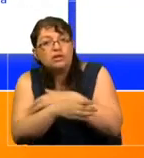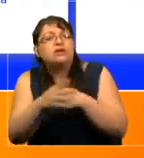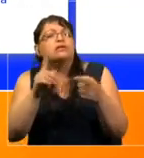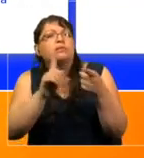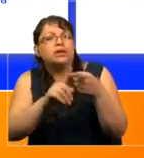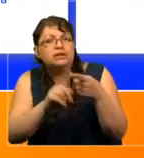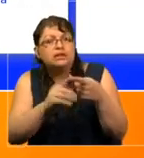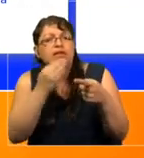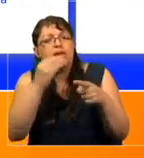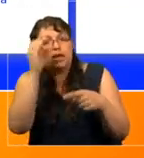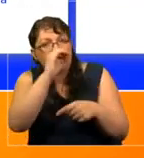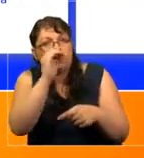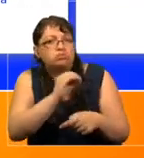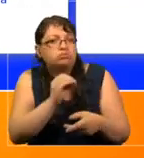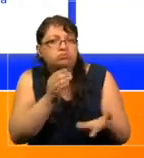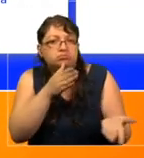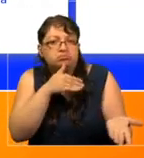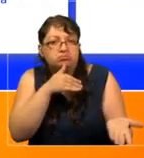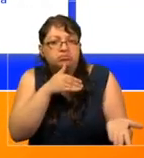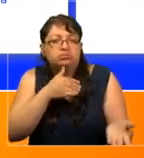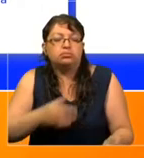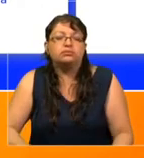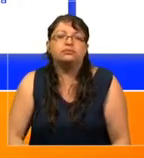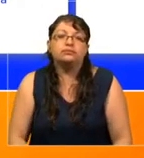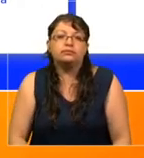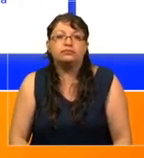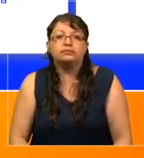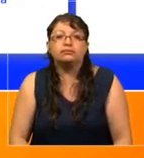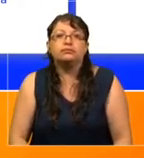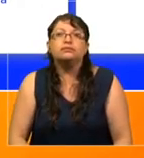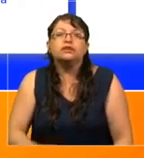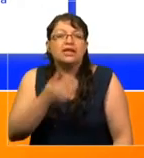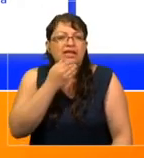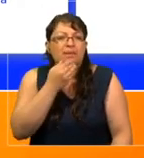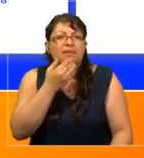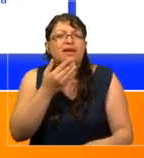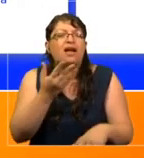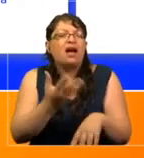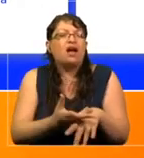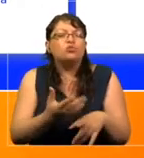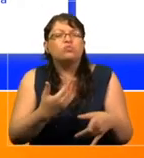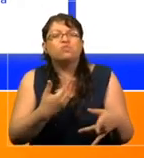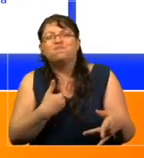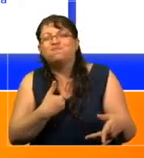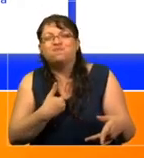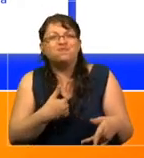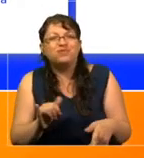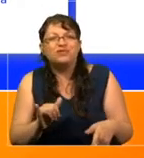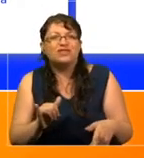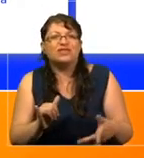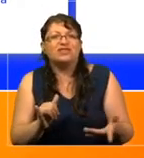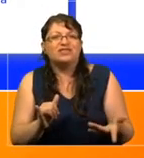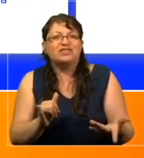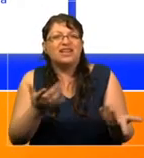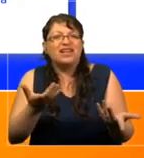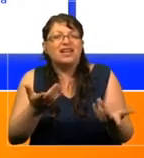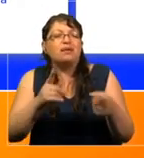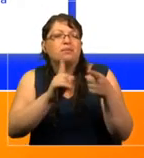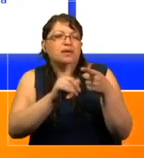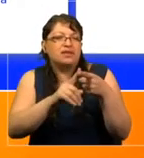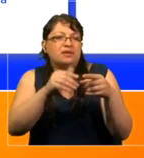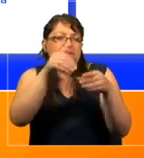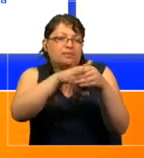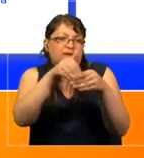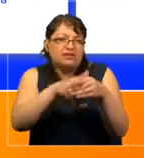y a comentar. Y hay una apatía, una apatía general de la gente por participar en las